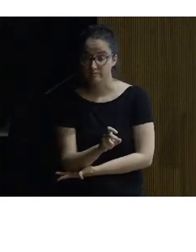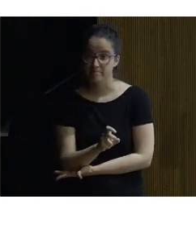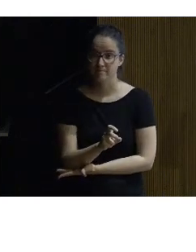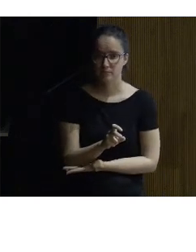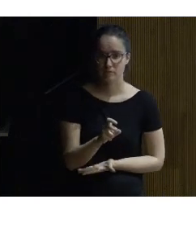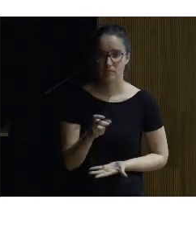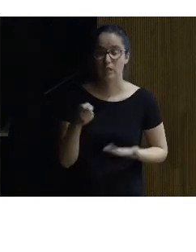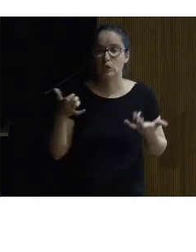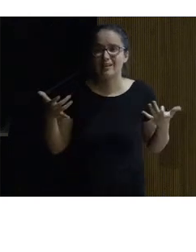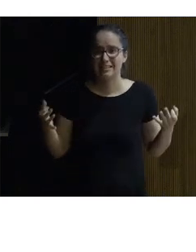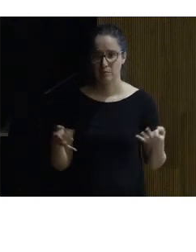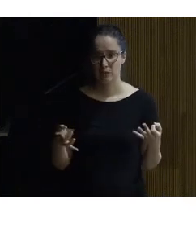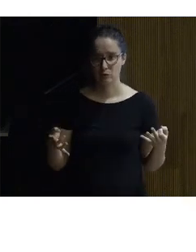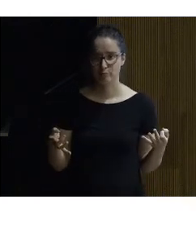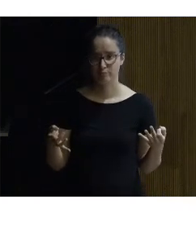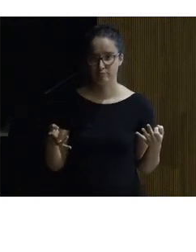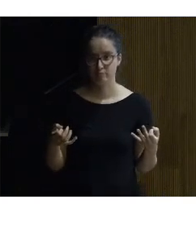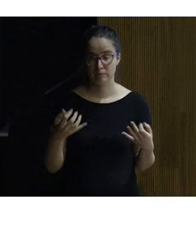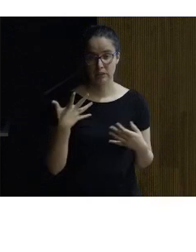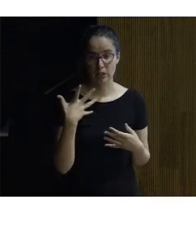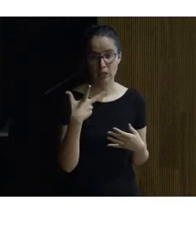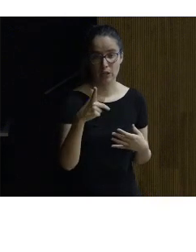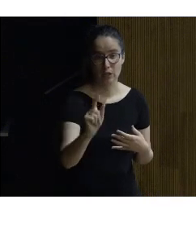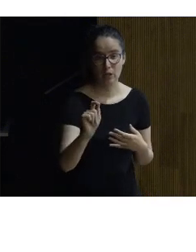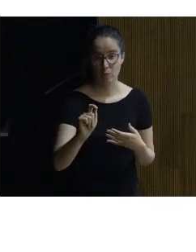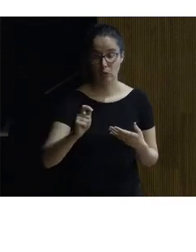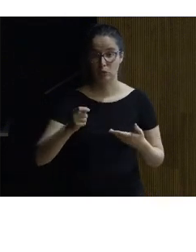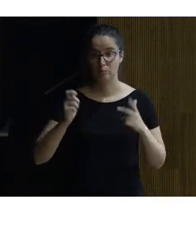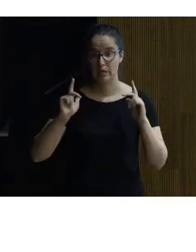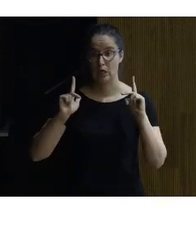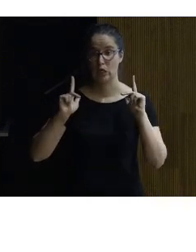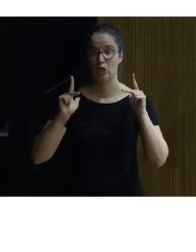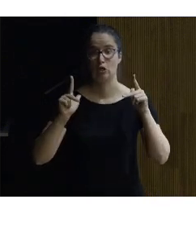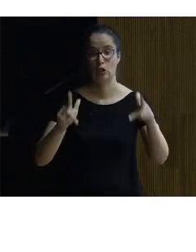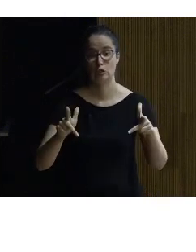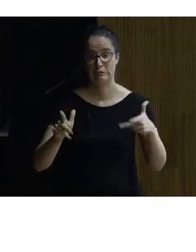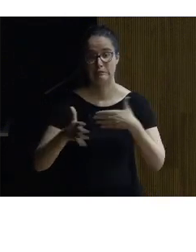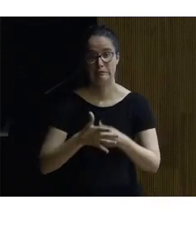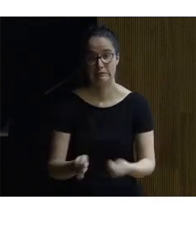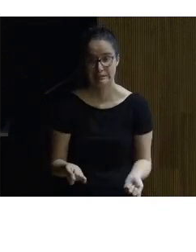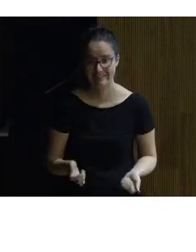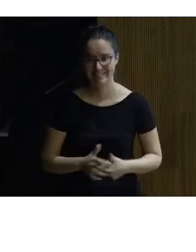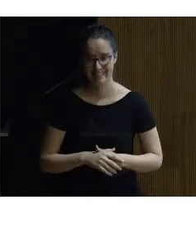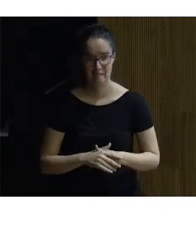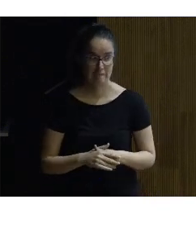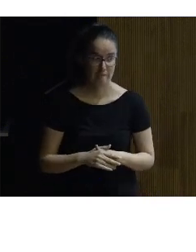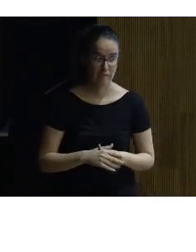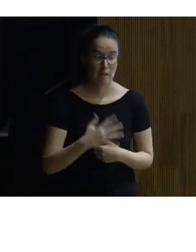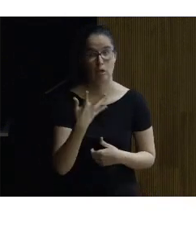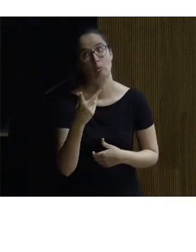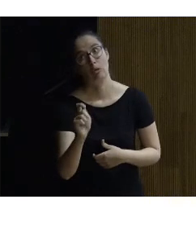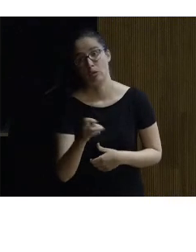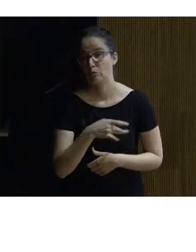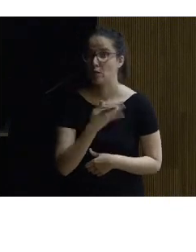entonces ¿qué pasó? que nos quedaban cinco minutos para que nos cerraran el hotel y entonces cinco un poco más